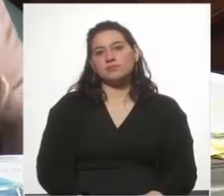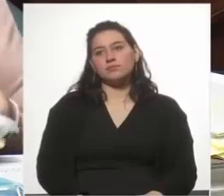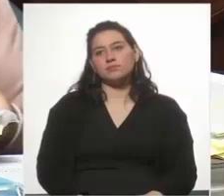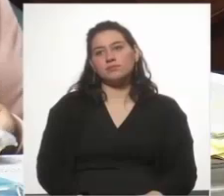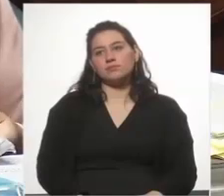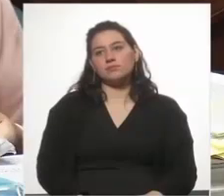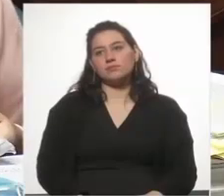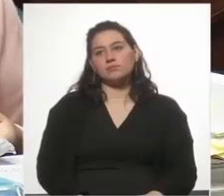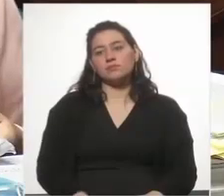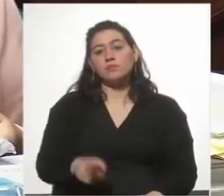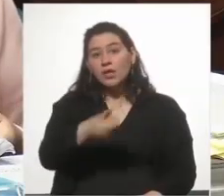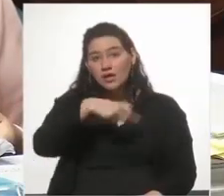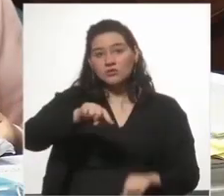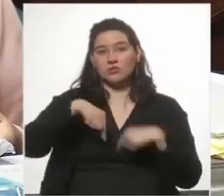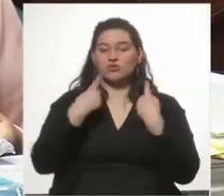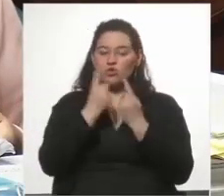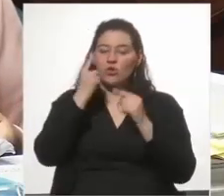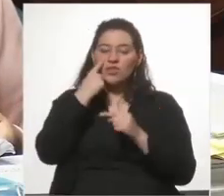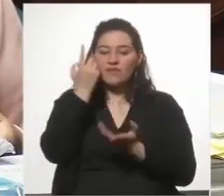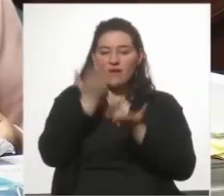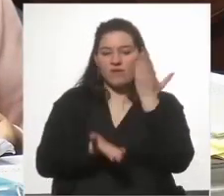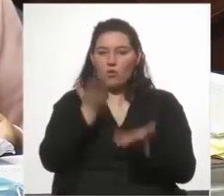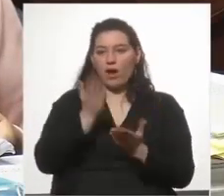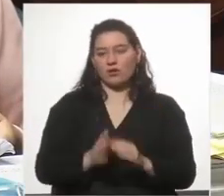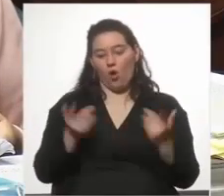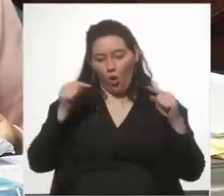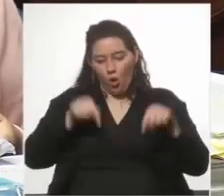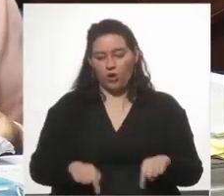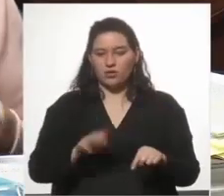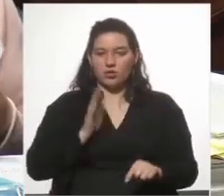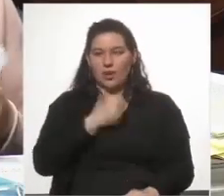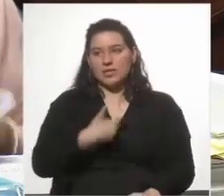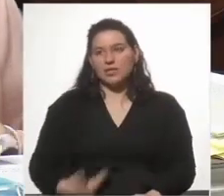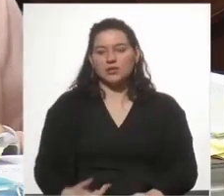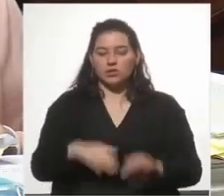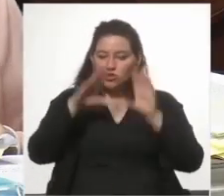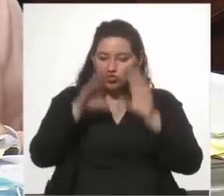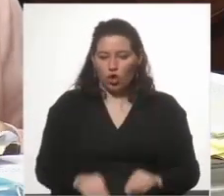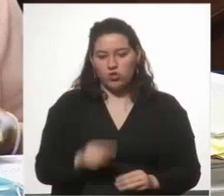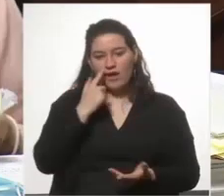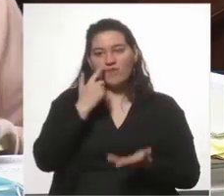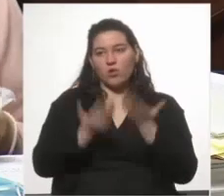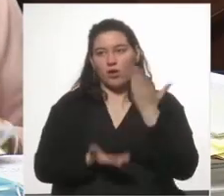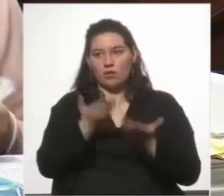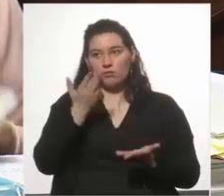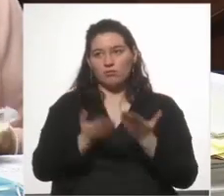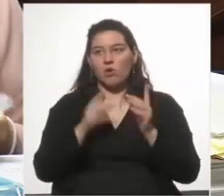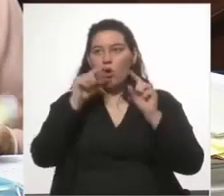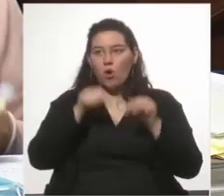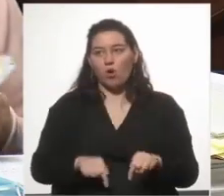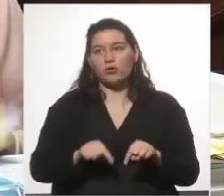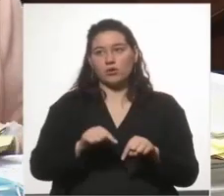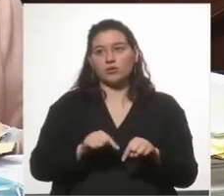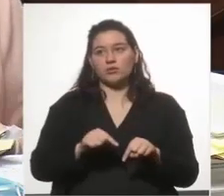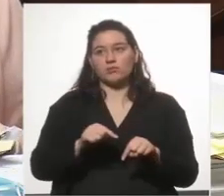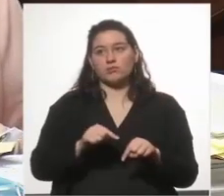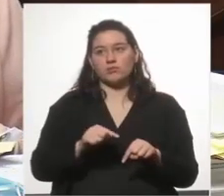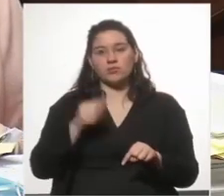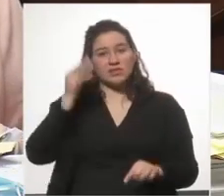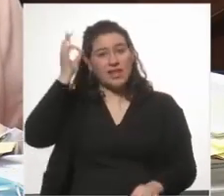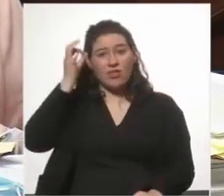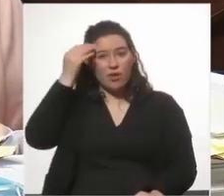es todo eso lo que nosotros tenemos que evaluar, señora Presidente, hoy. Todo eso. Porque por algo hoy está el Senador Manini